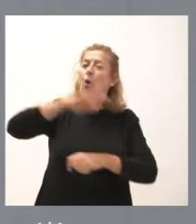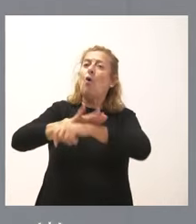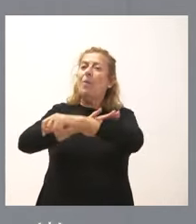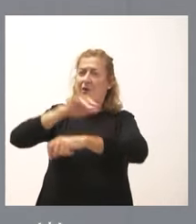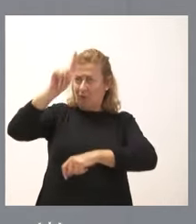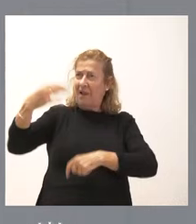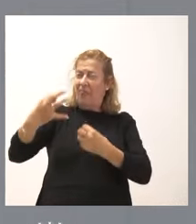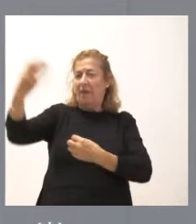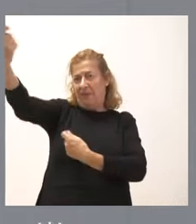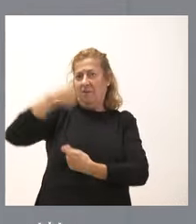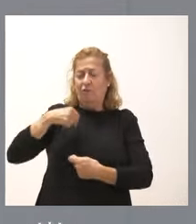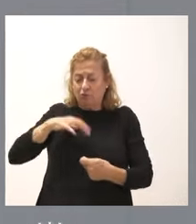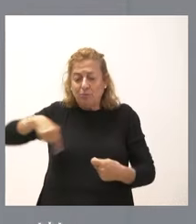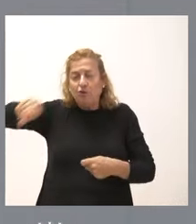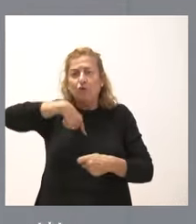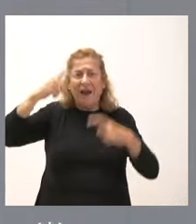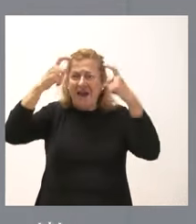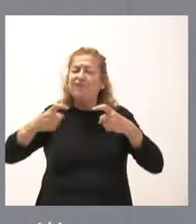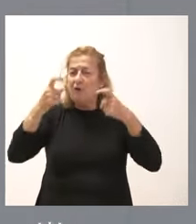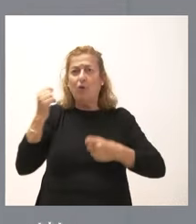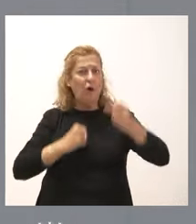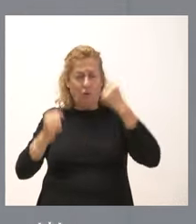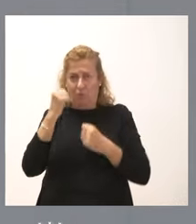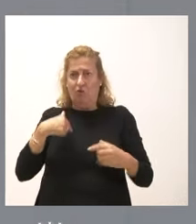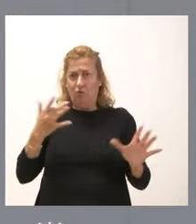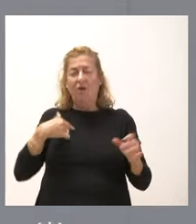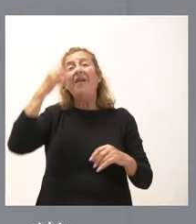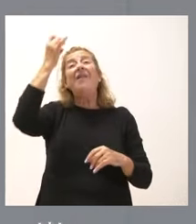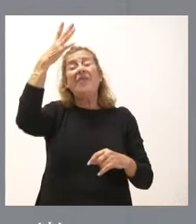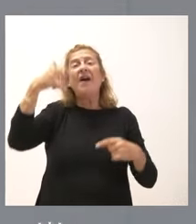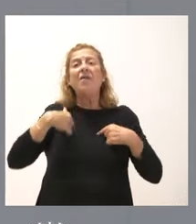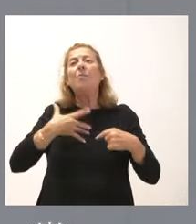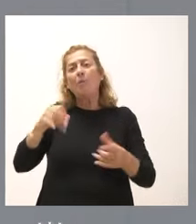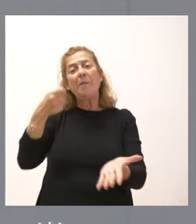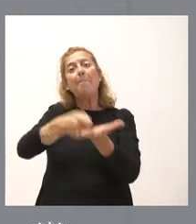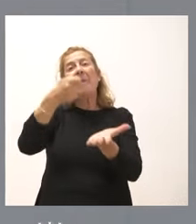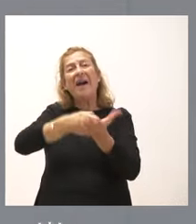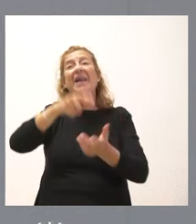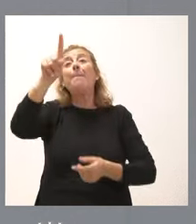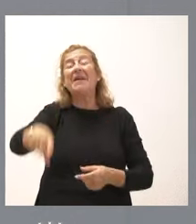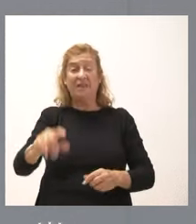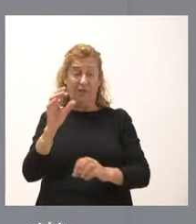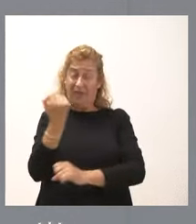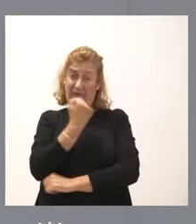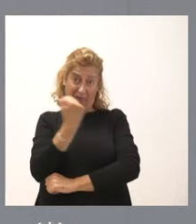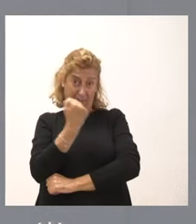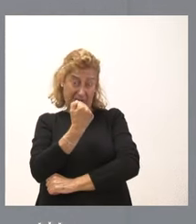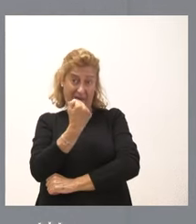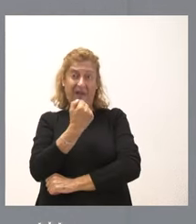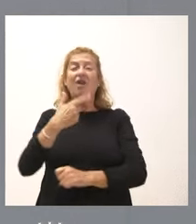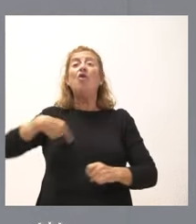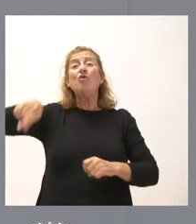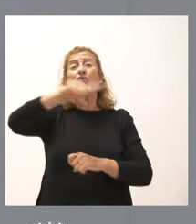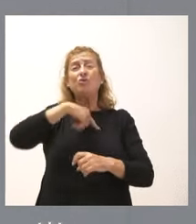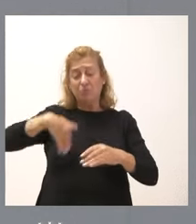requiere un considerable esfuerzo económico. La idea nuestra es poder pagar en el mes de diciembre. Nosotros,